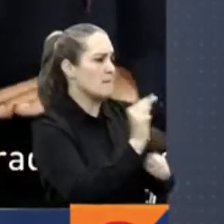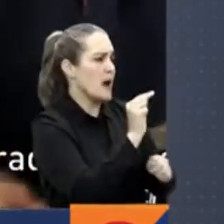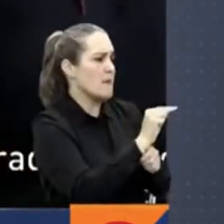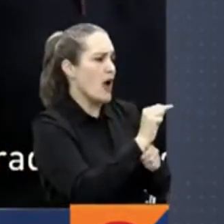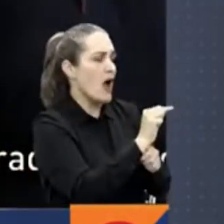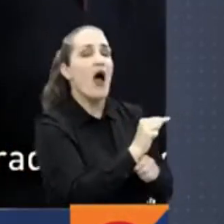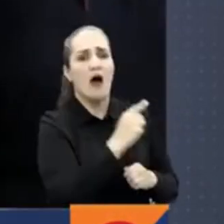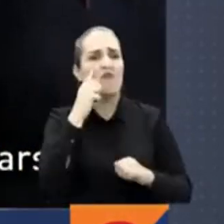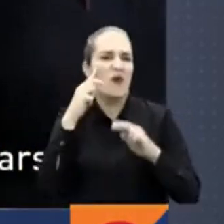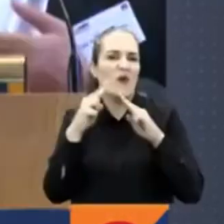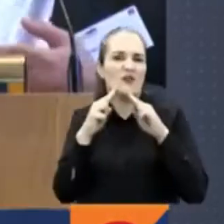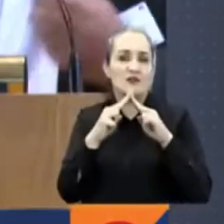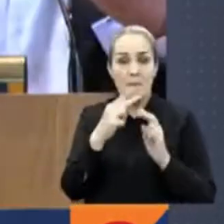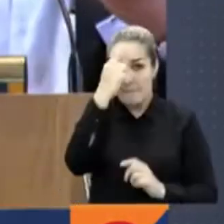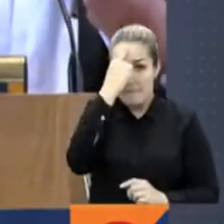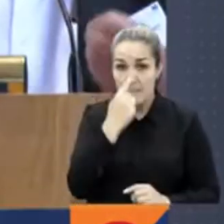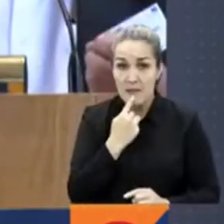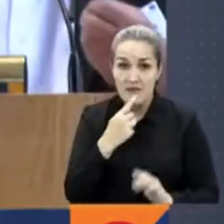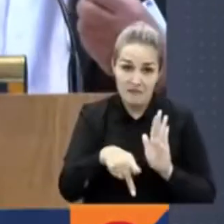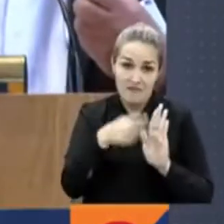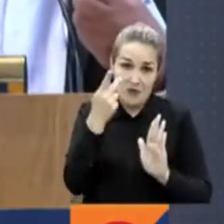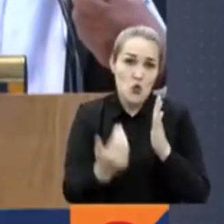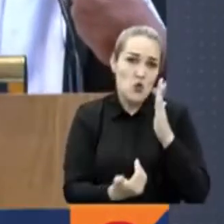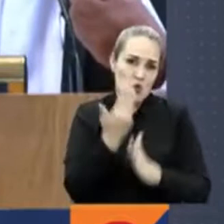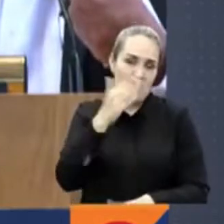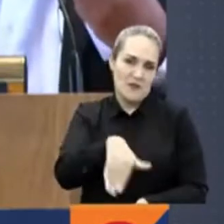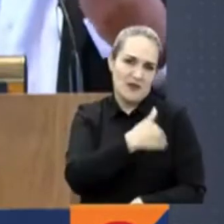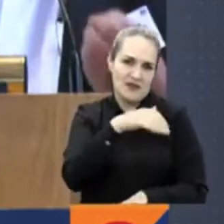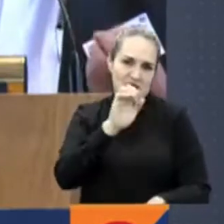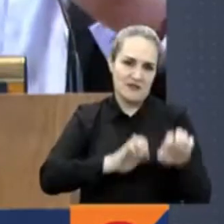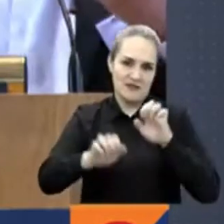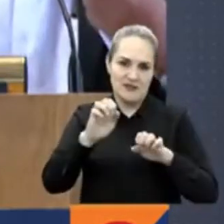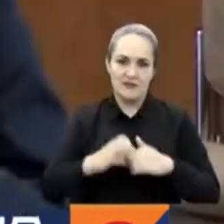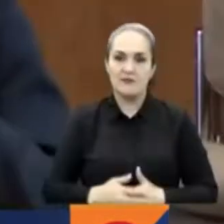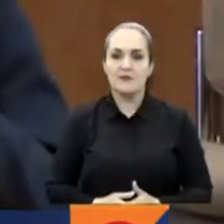del nuevo ministro de defensa o el ministro de defensa designado por el gobierno Petro.